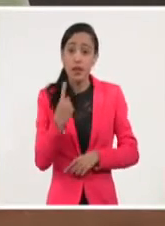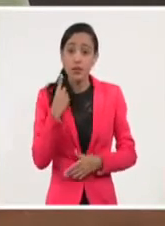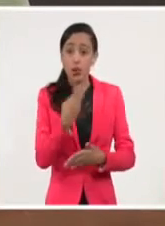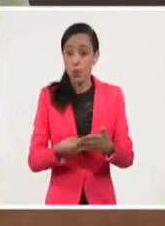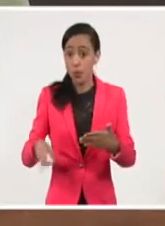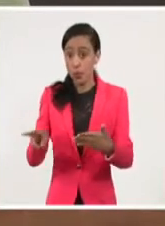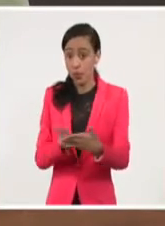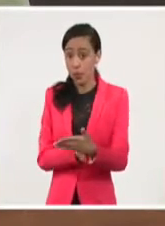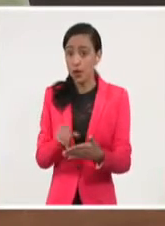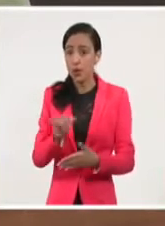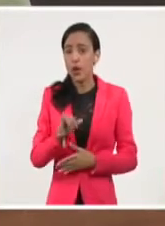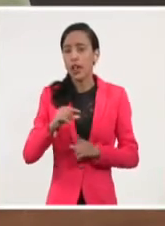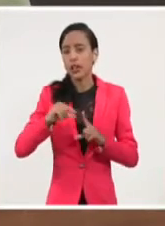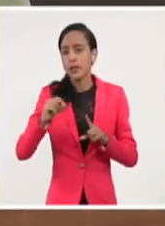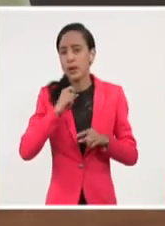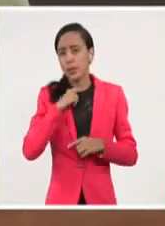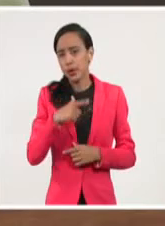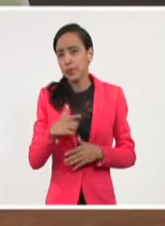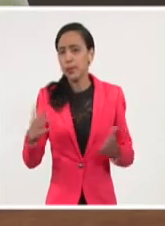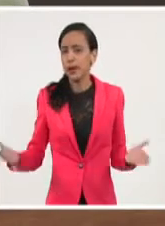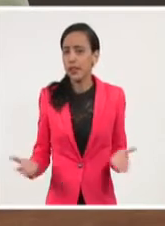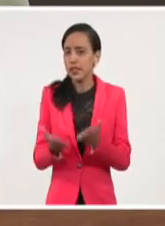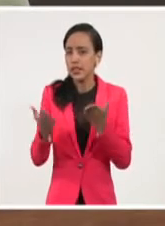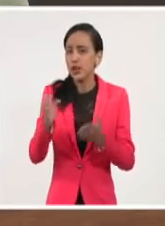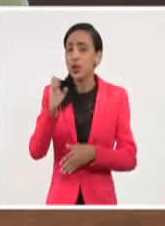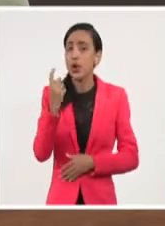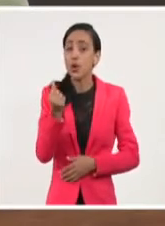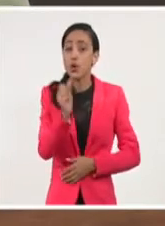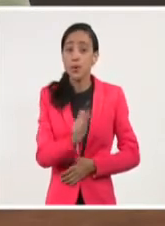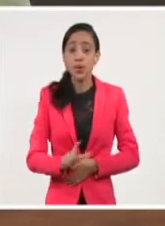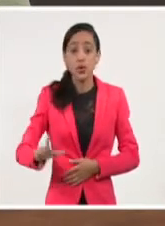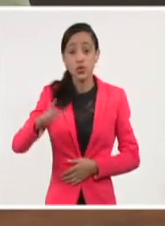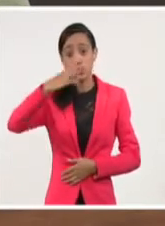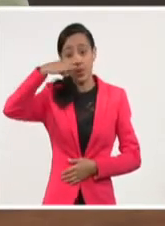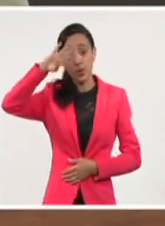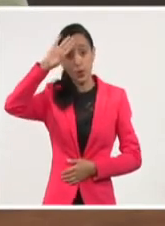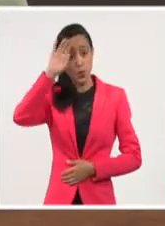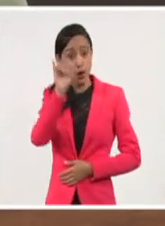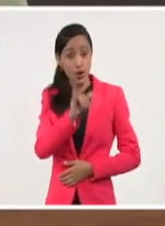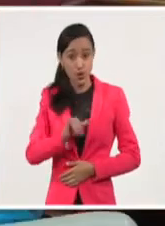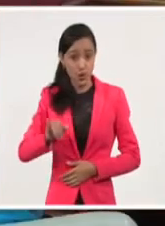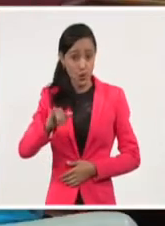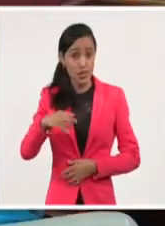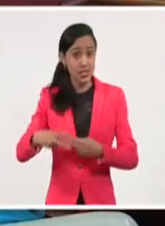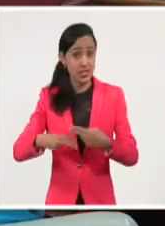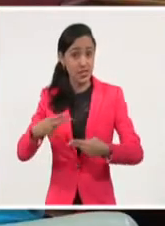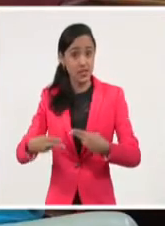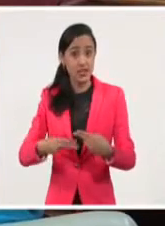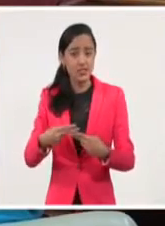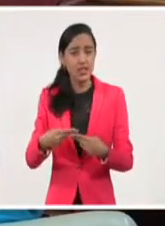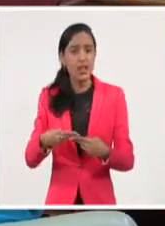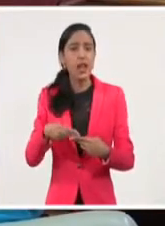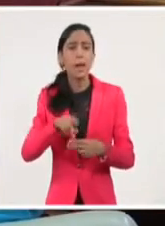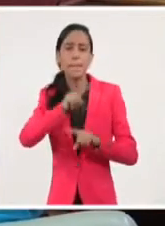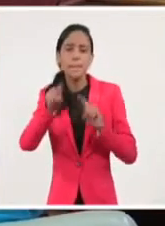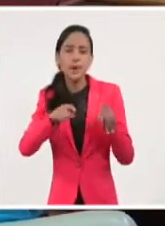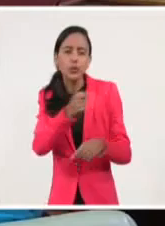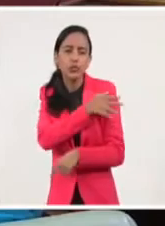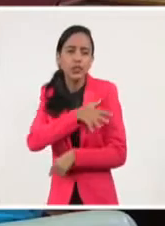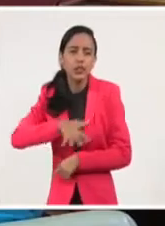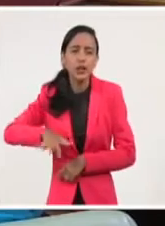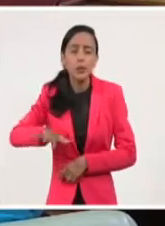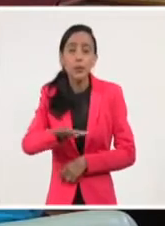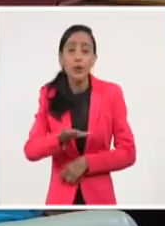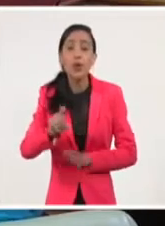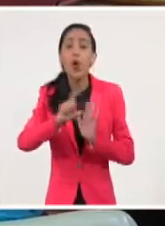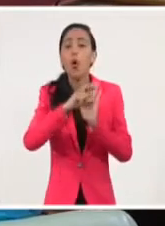Popular en temas esenciales para el desarrollo económico y social del país y se efectuará la consulta popular y el referendo